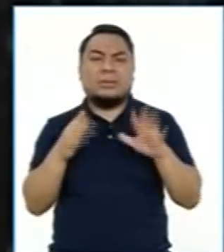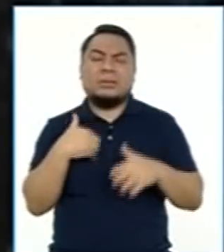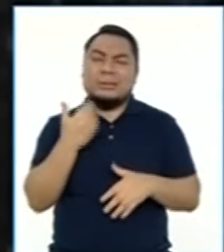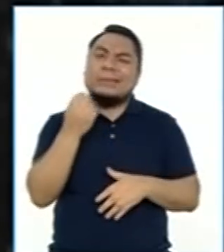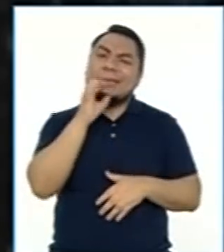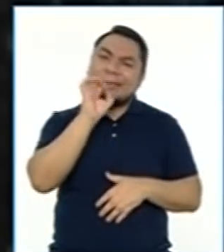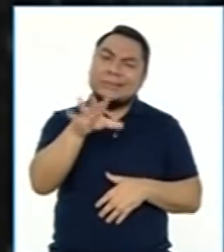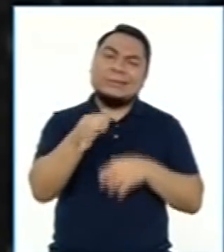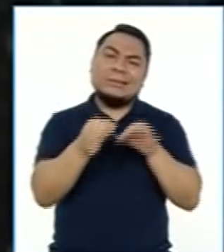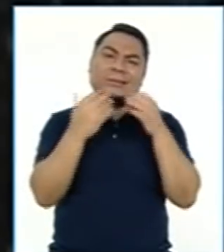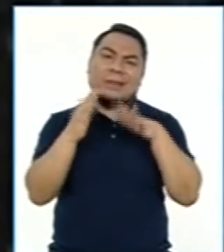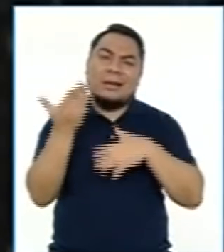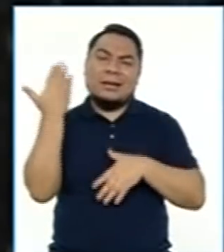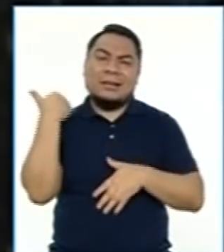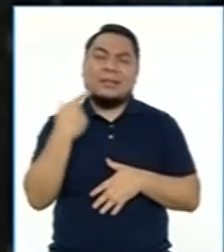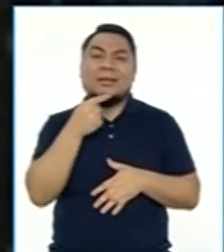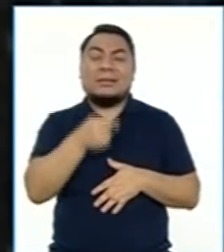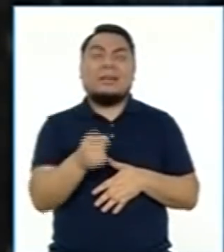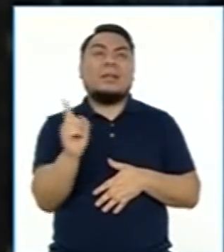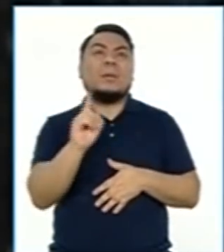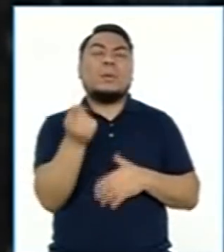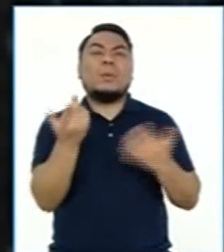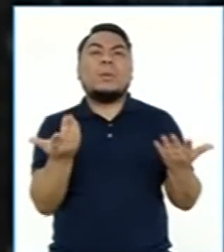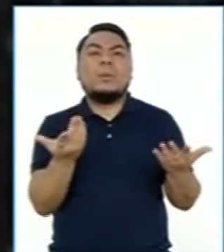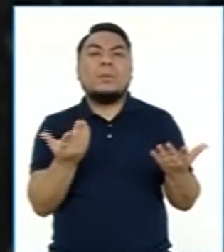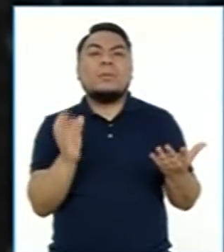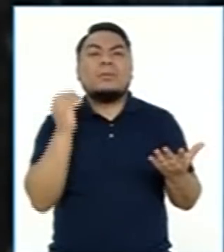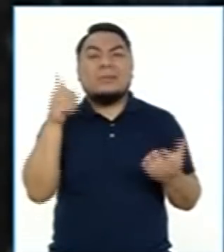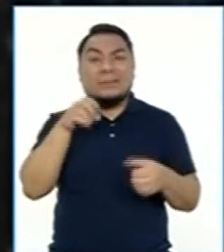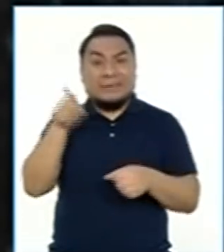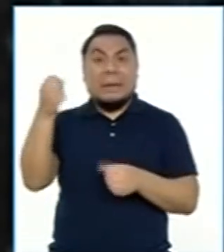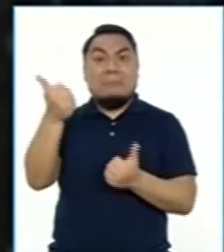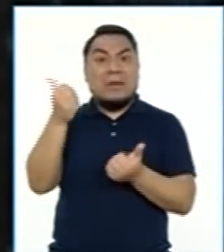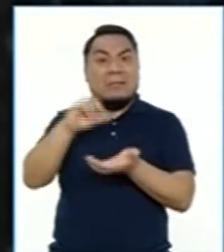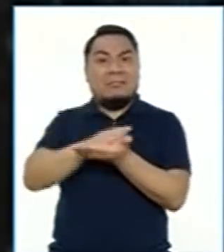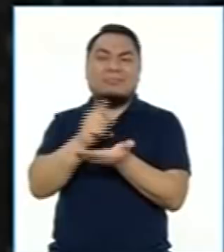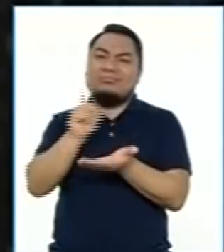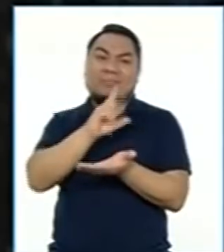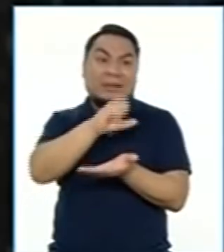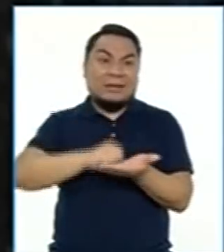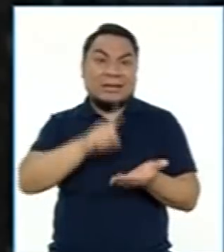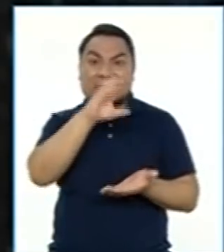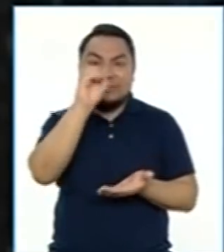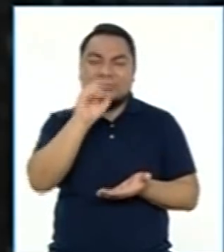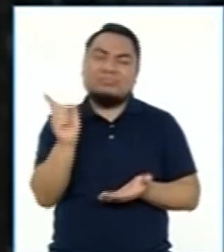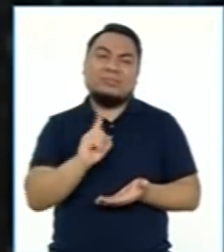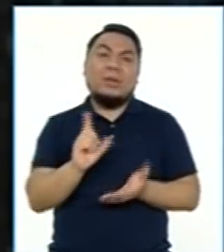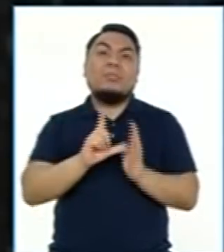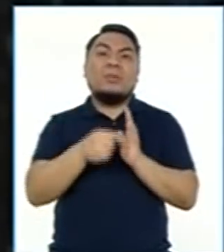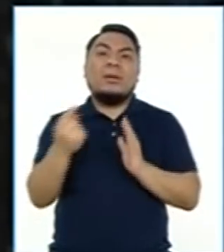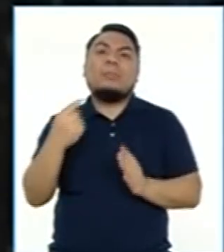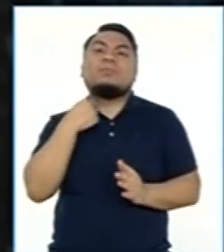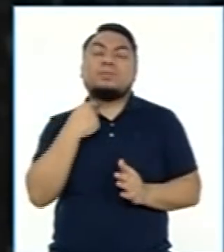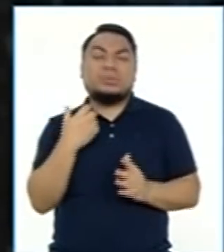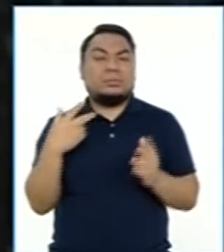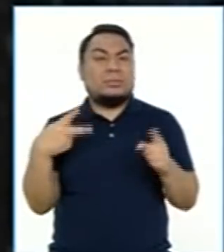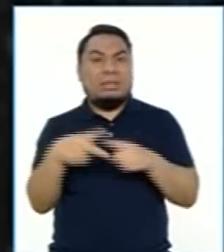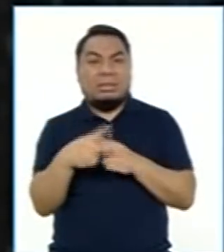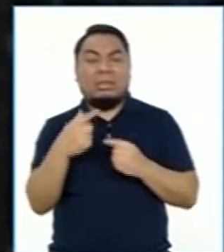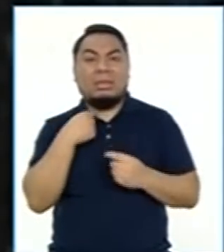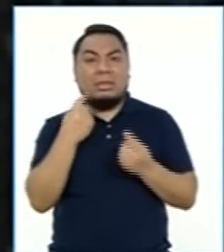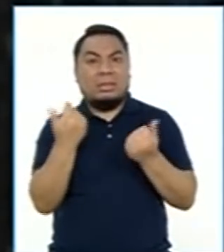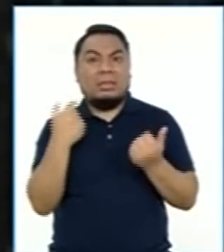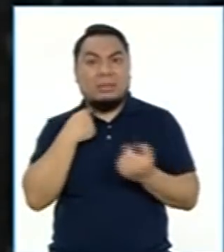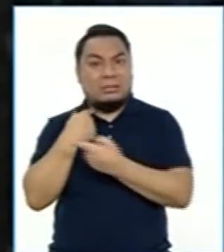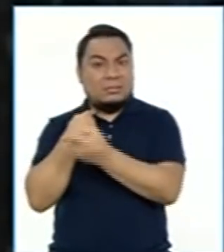lo hemos explicado antes, no es una situación recomendable. Podrían haber algunos efectos también económicos. Así que